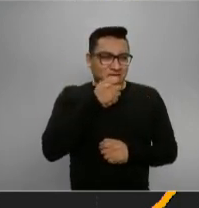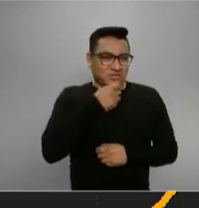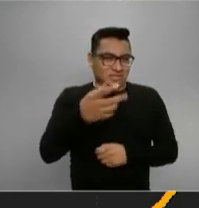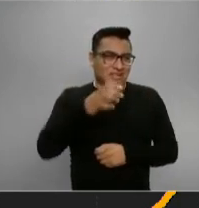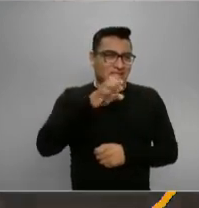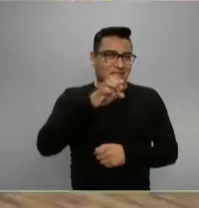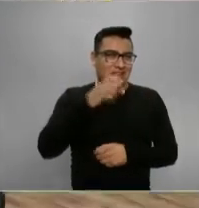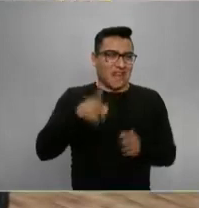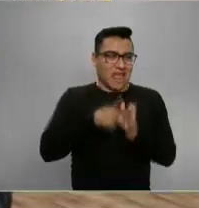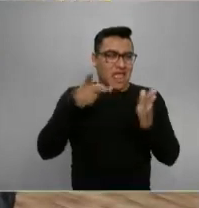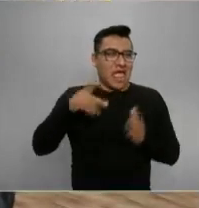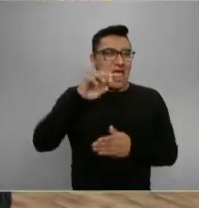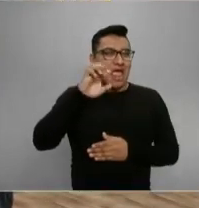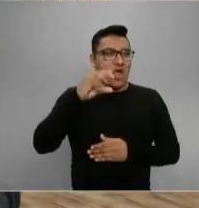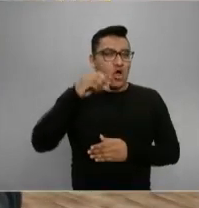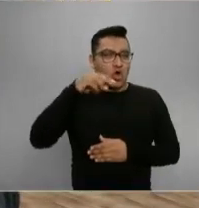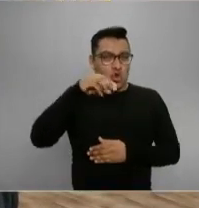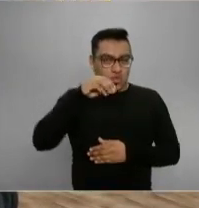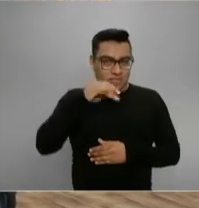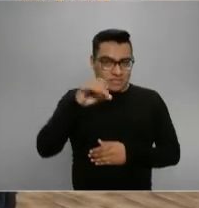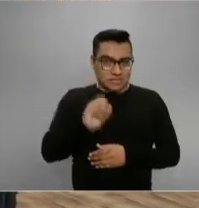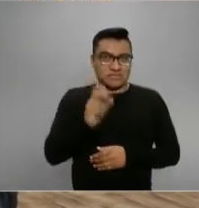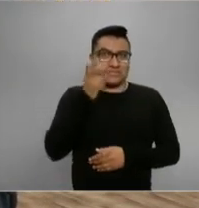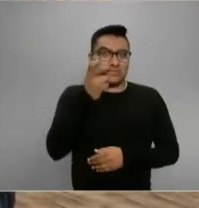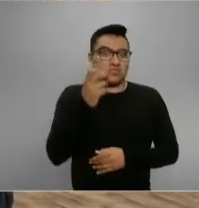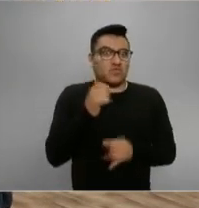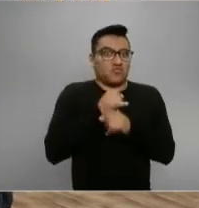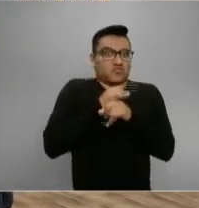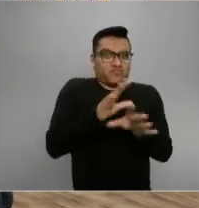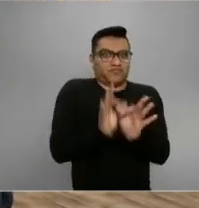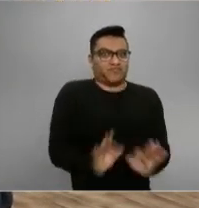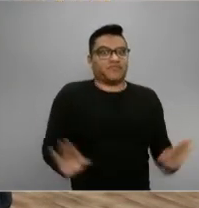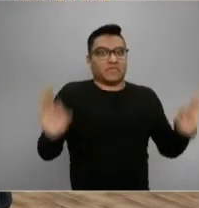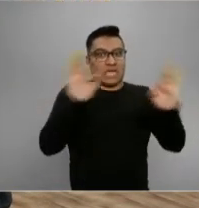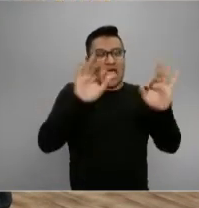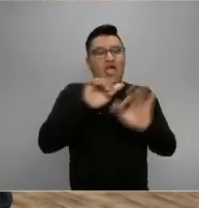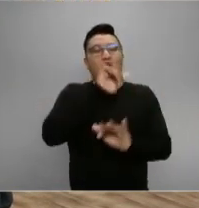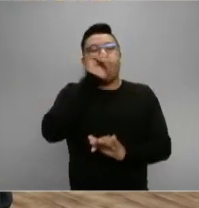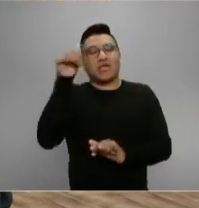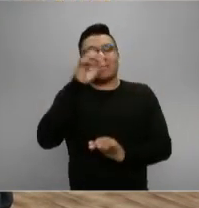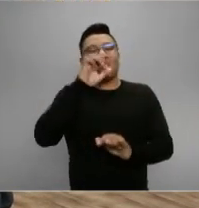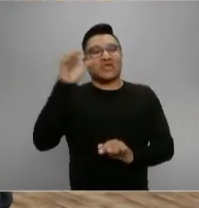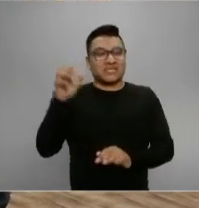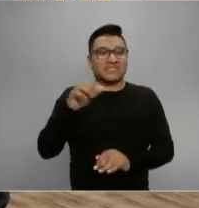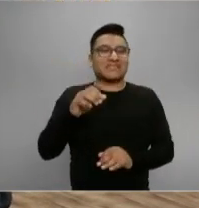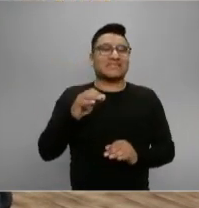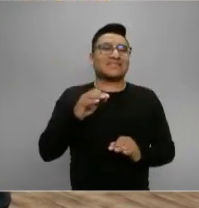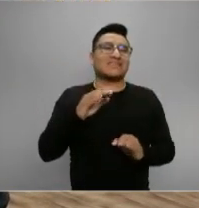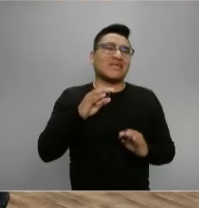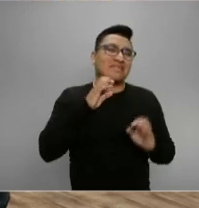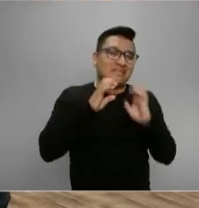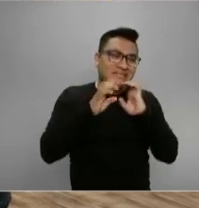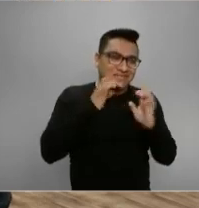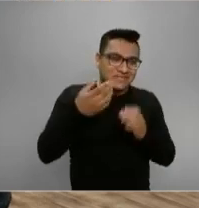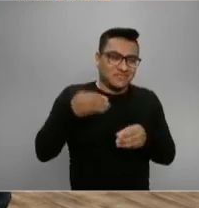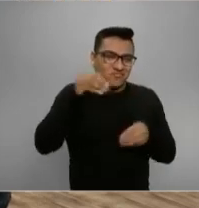peso le da en la entrevista. Ahora, hay otras cosas que plantea la entrevista que también son muy